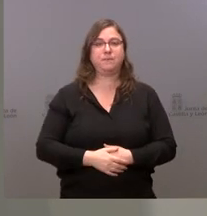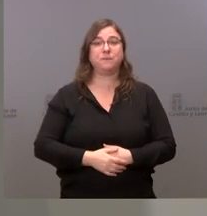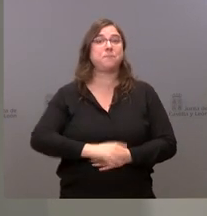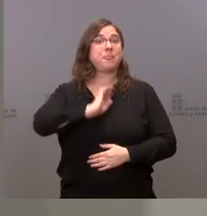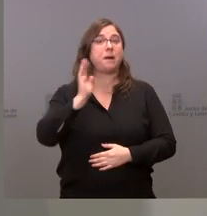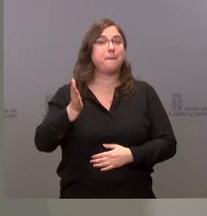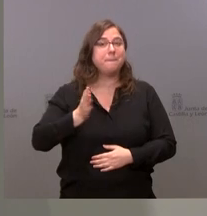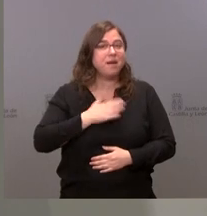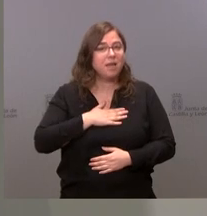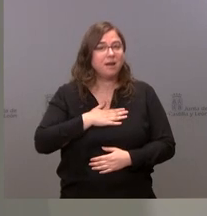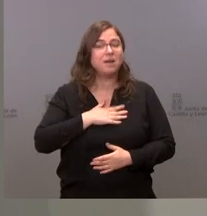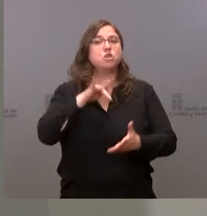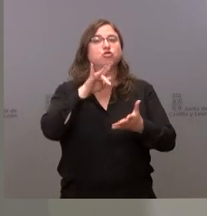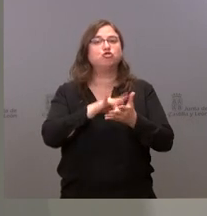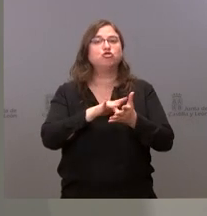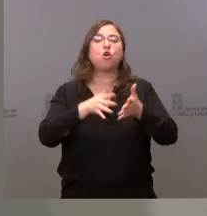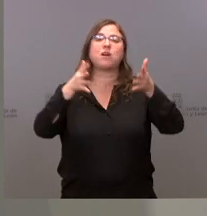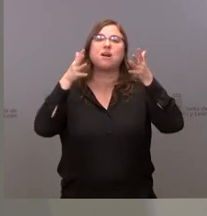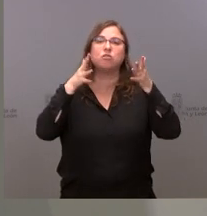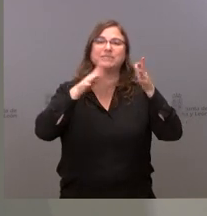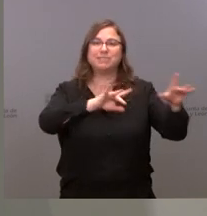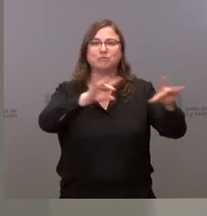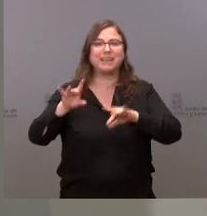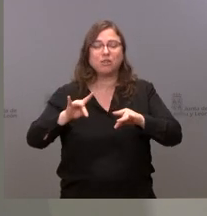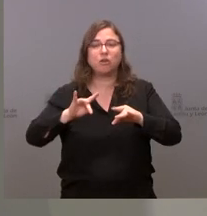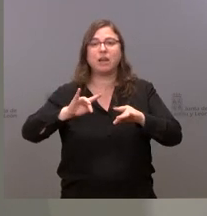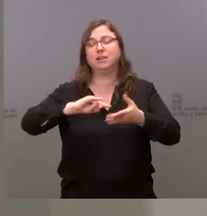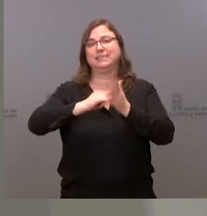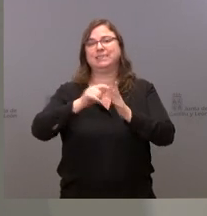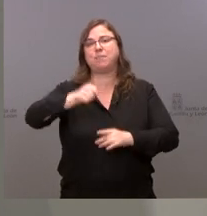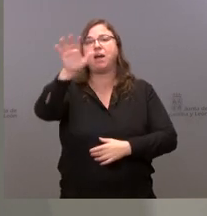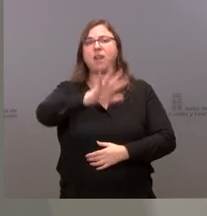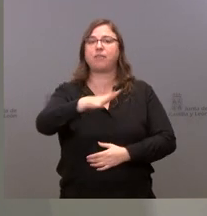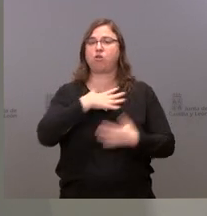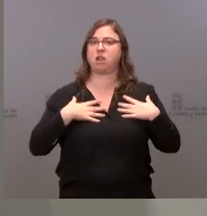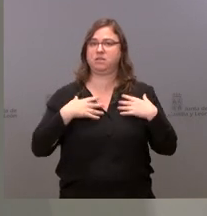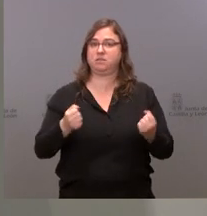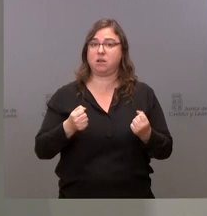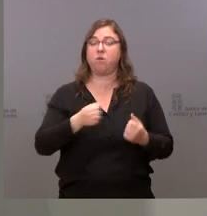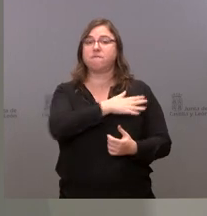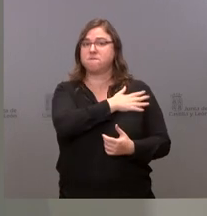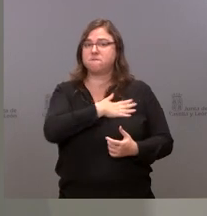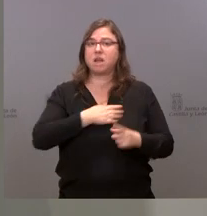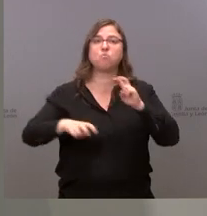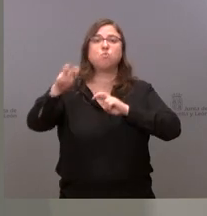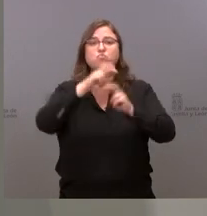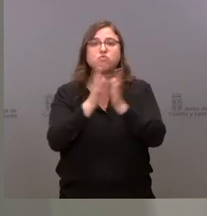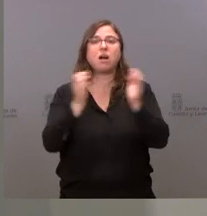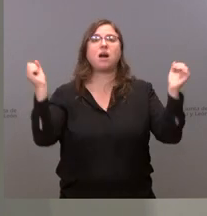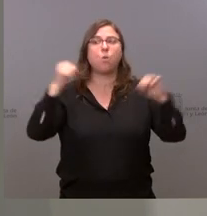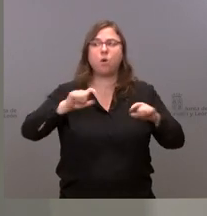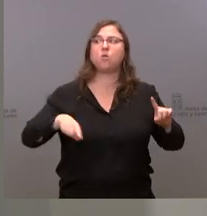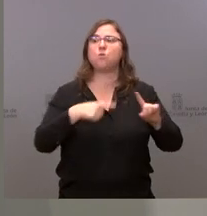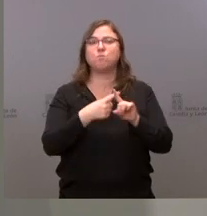un consejo interterritorial del Sistema Nacional de Salud y vamos con la idea de favorecer acuerdos y también